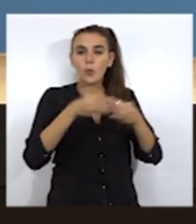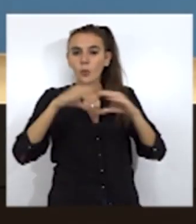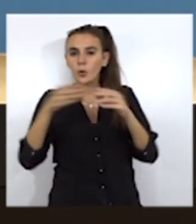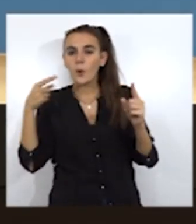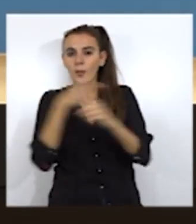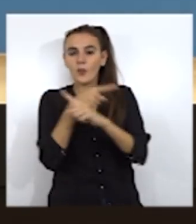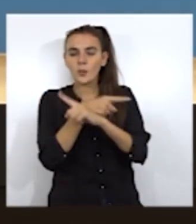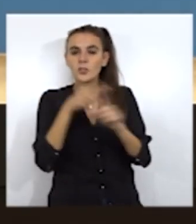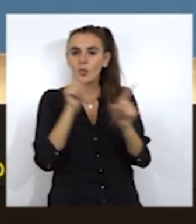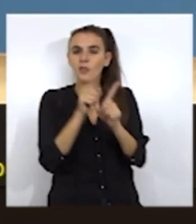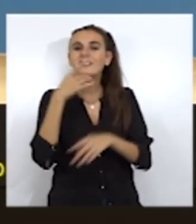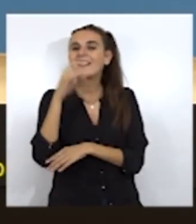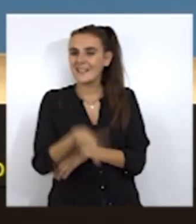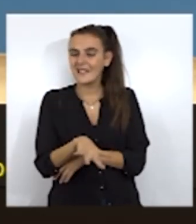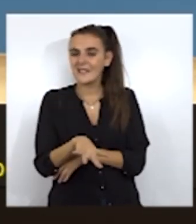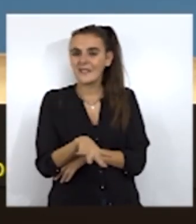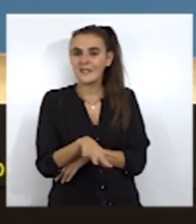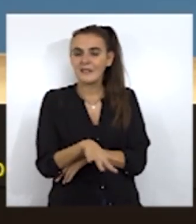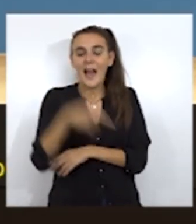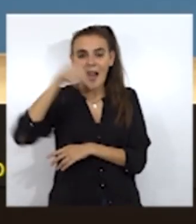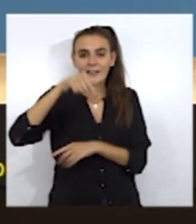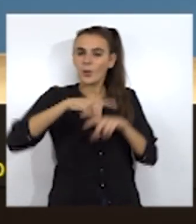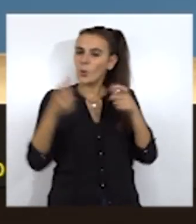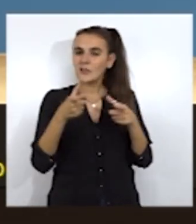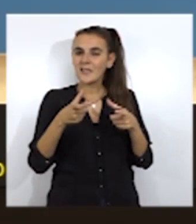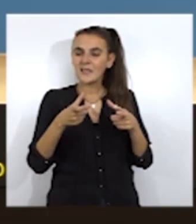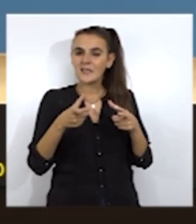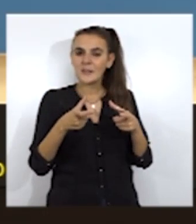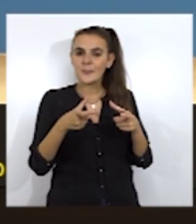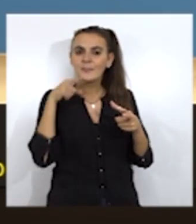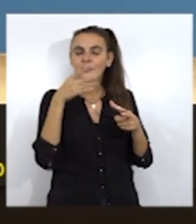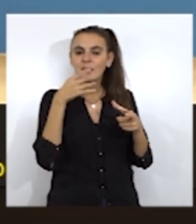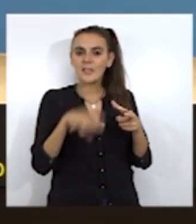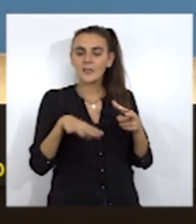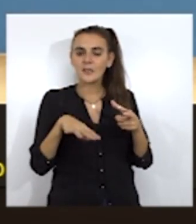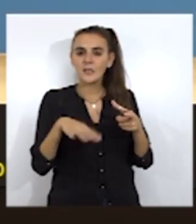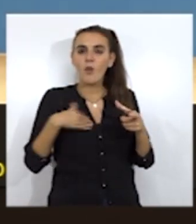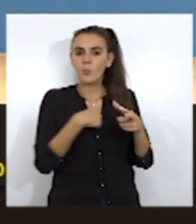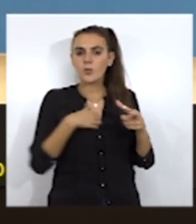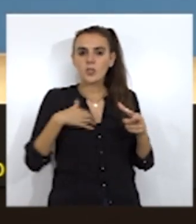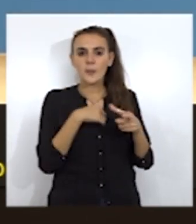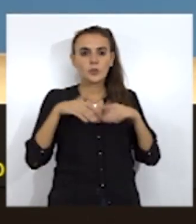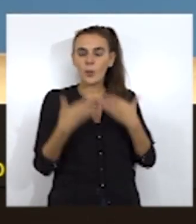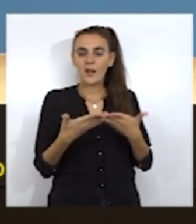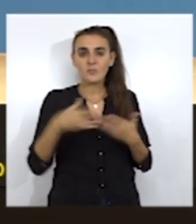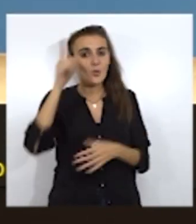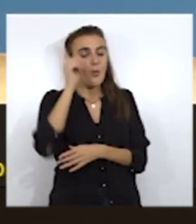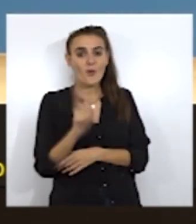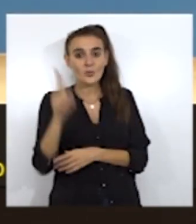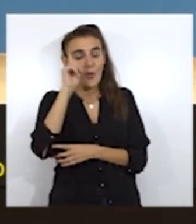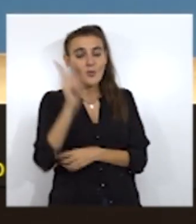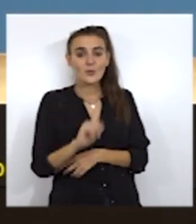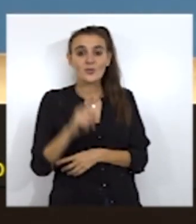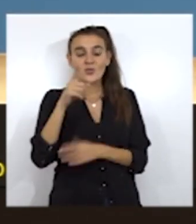en esta Junta? ¿Cuál fue su posicionamiento? Lo ignoro, he pedido el